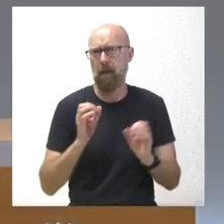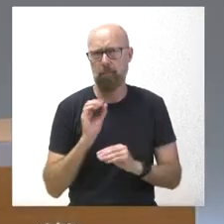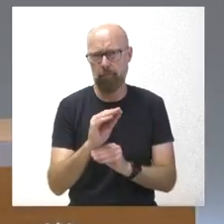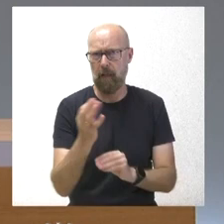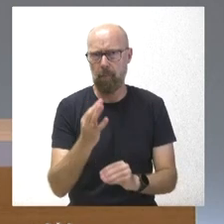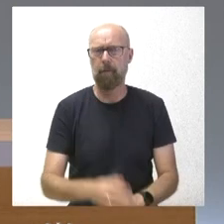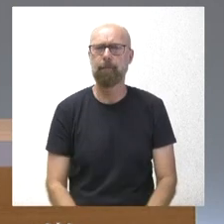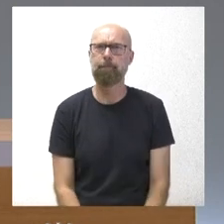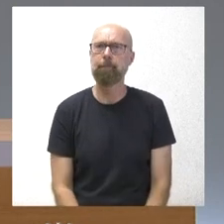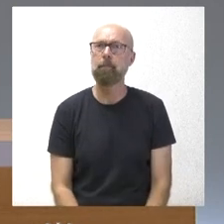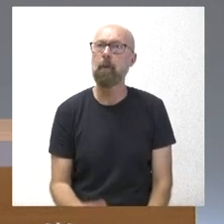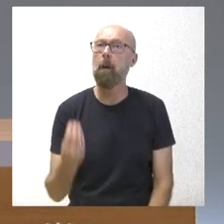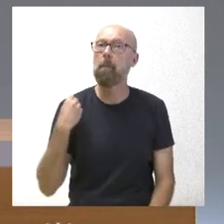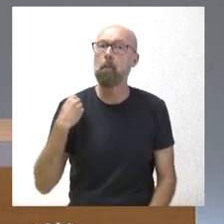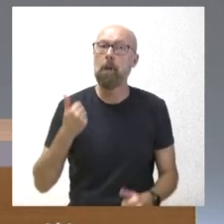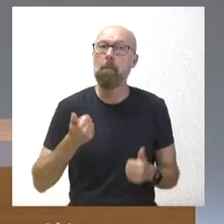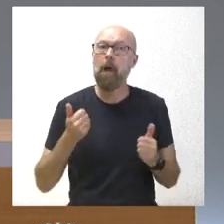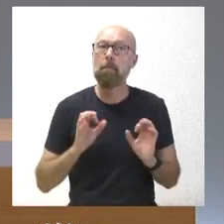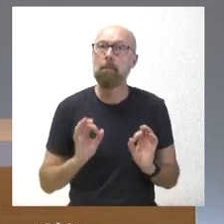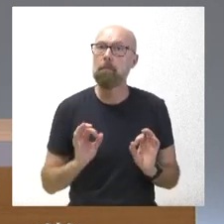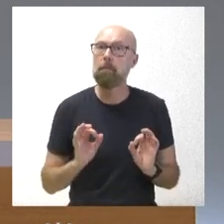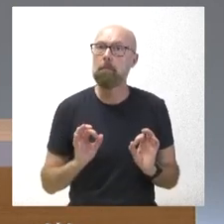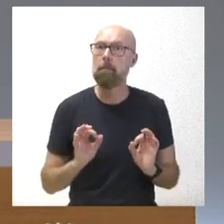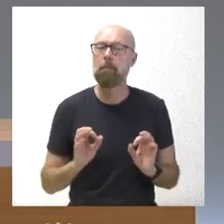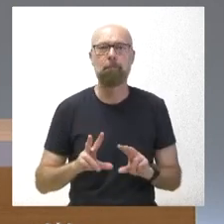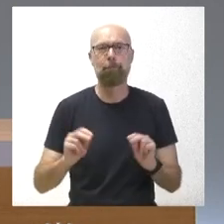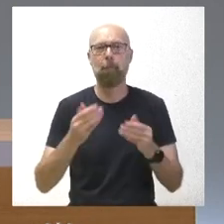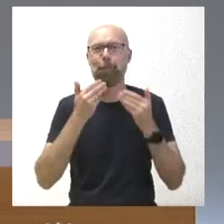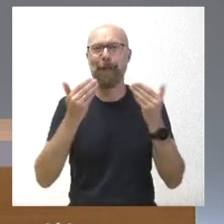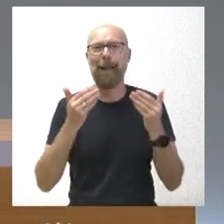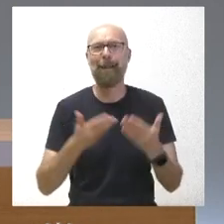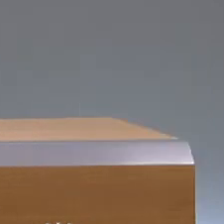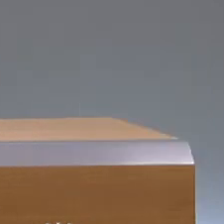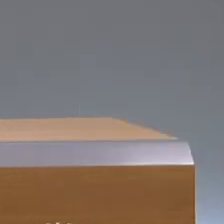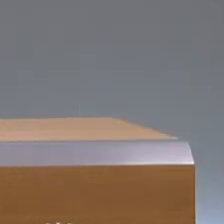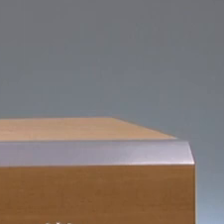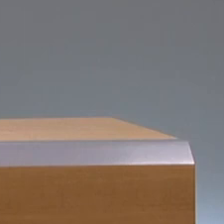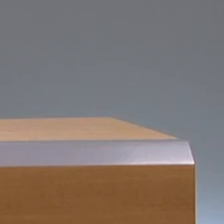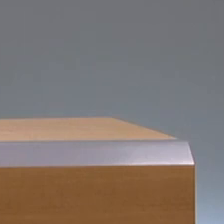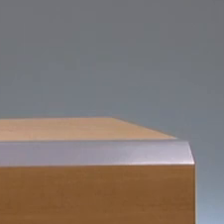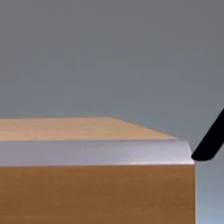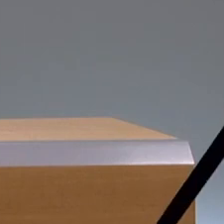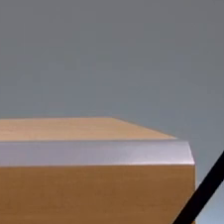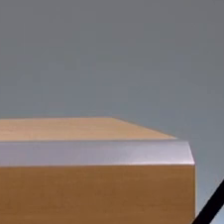SEÑORA ¿No tenemos más preguntas? Pues es todo. Gracias. SEÑORA Bueno. Gracias.